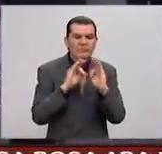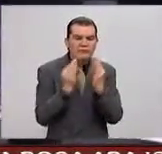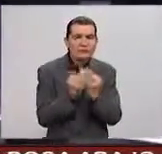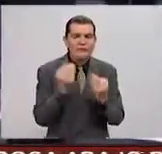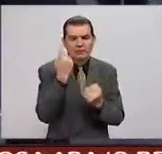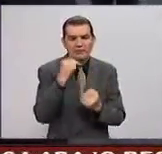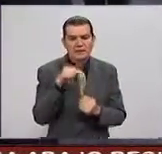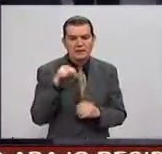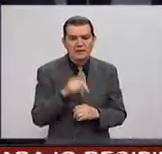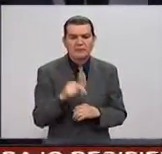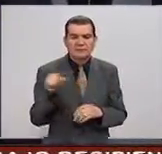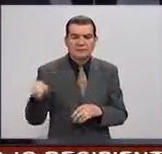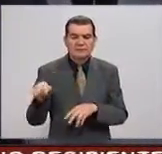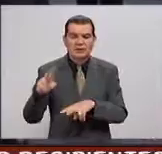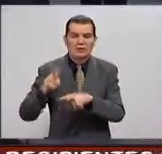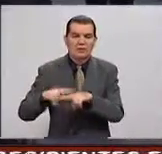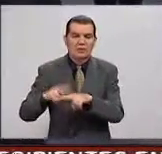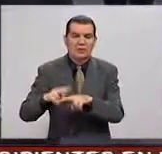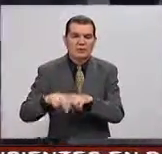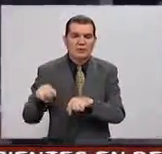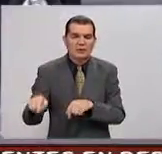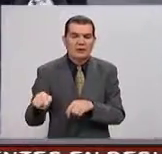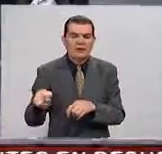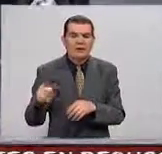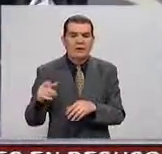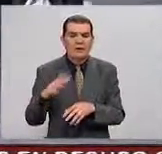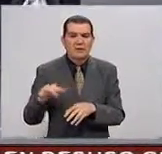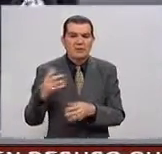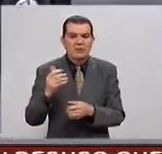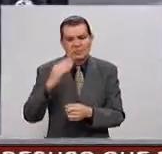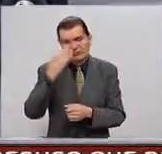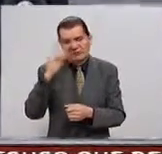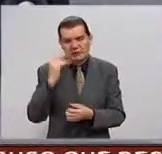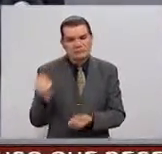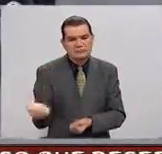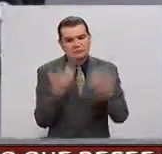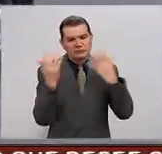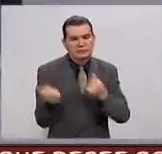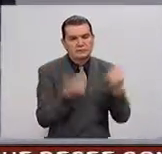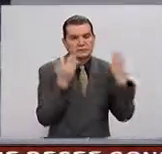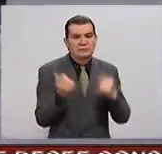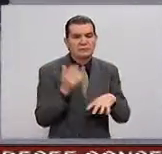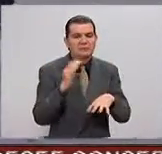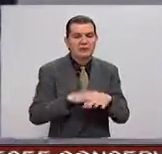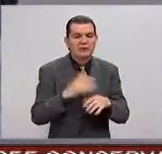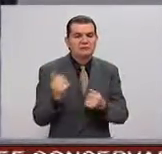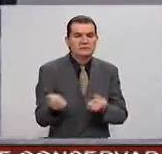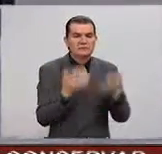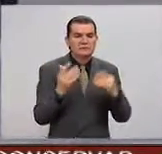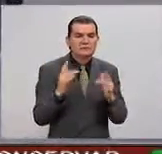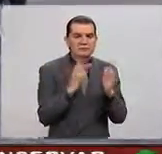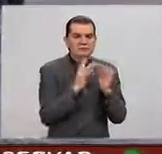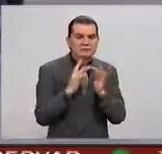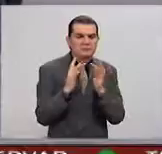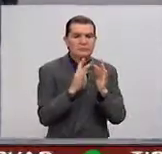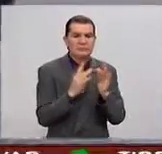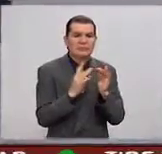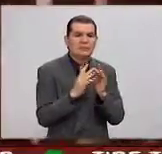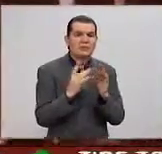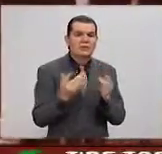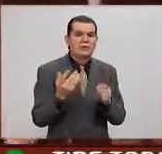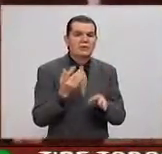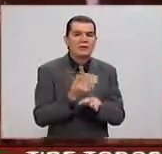permitan a las empresas cubanas exportar a los Estados Unidos, a los bancos cubanos, hacer el enlace con los bancos